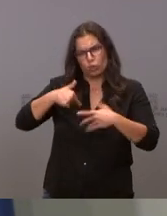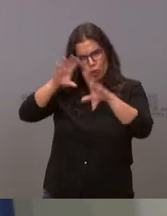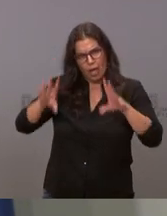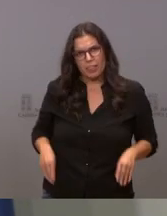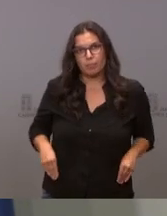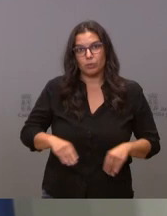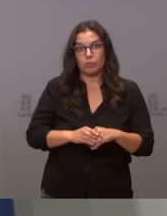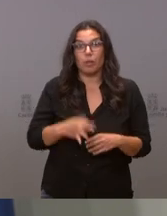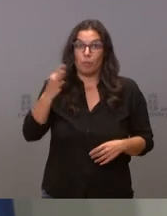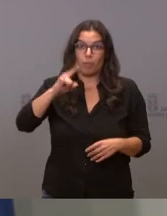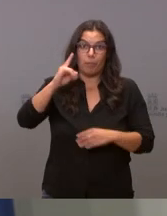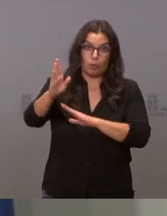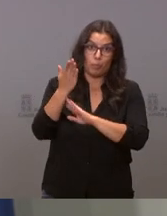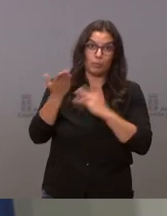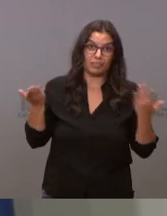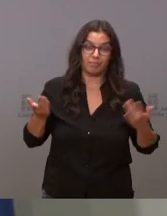pero me tiene que hacer una propuesta